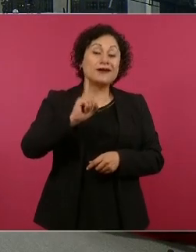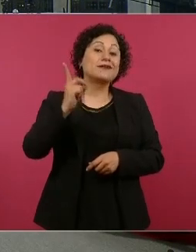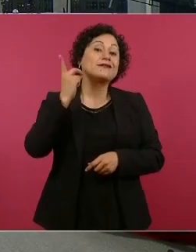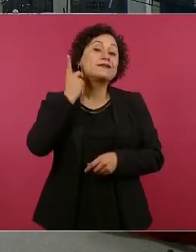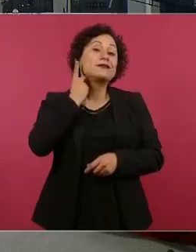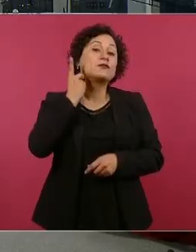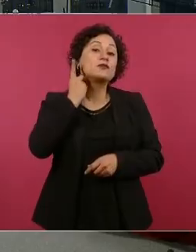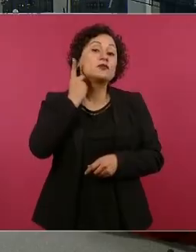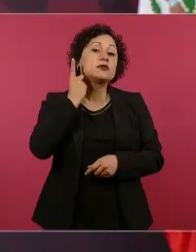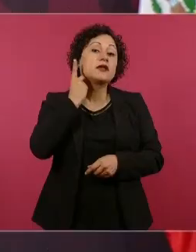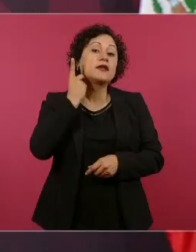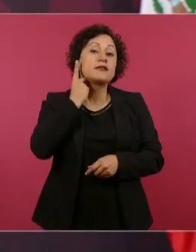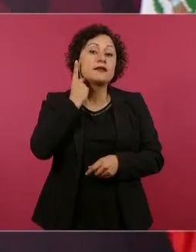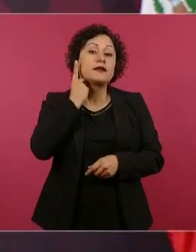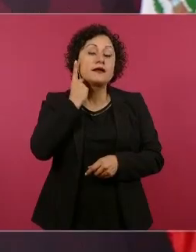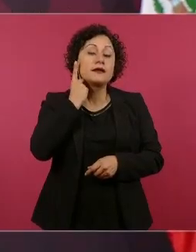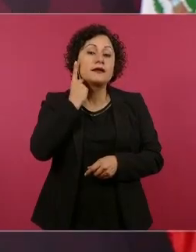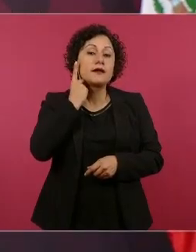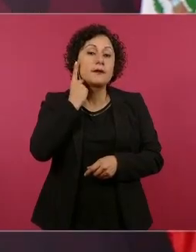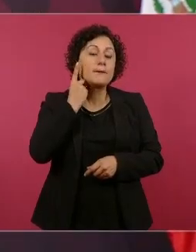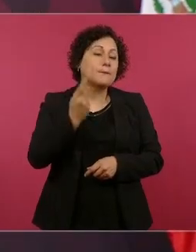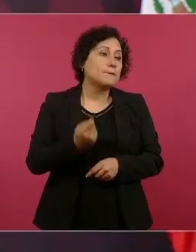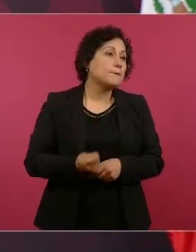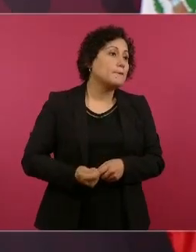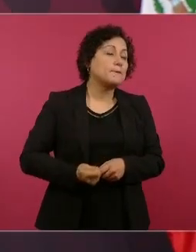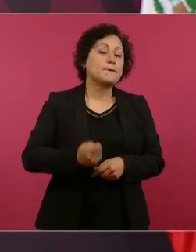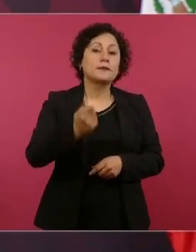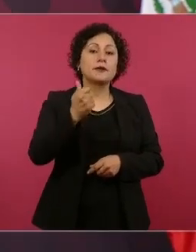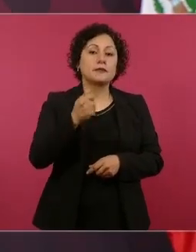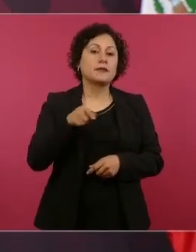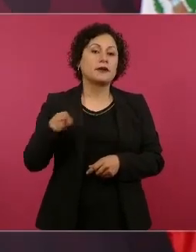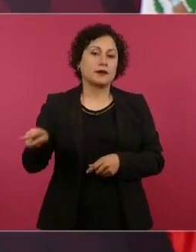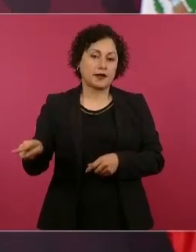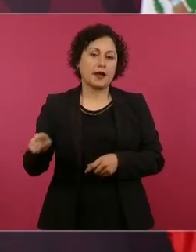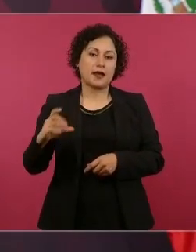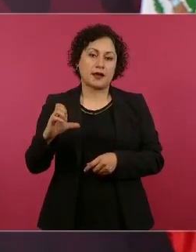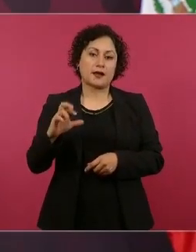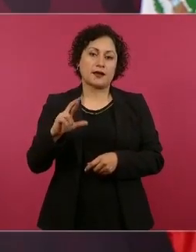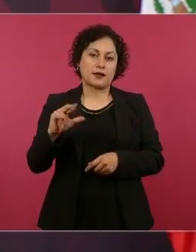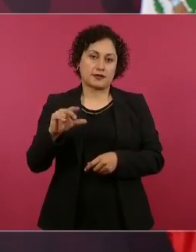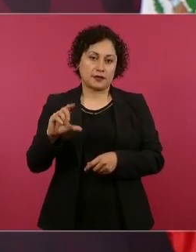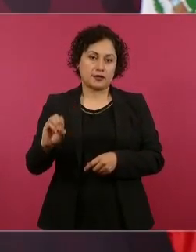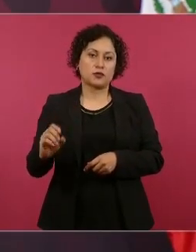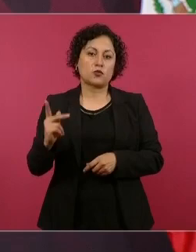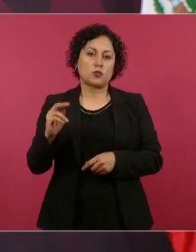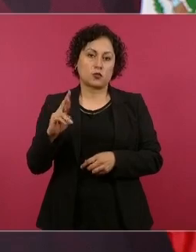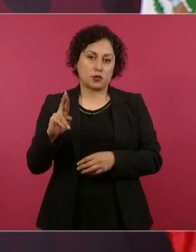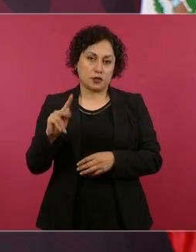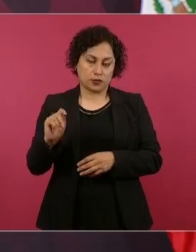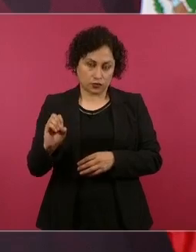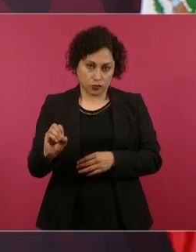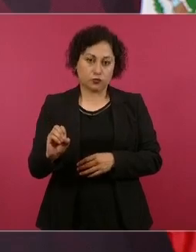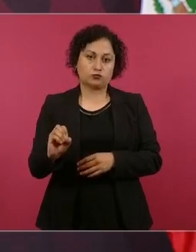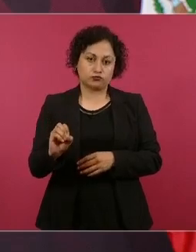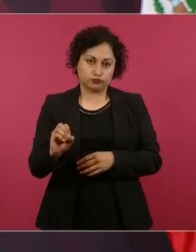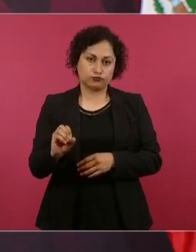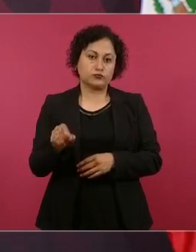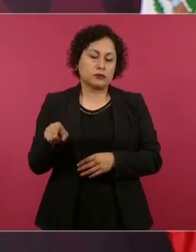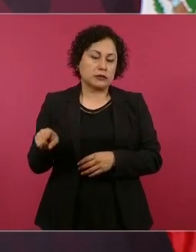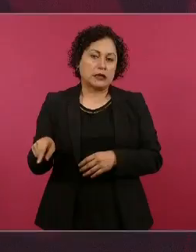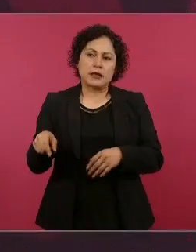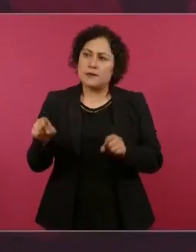Elvia Carrillo Puerto y el Partido